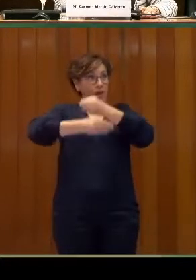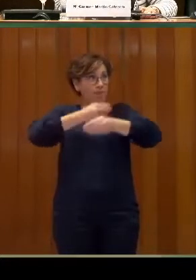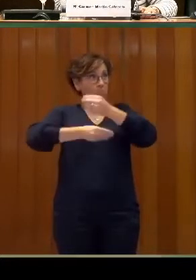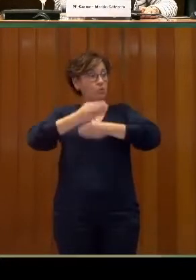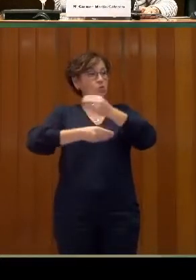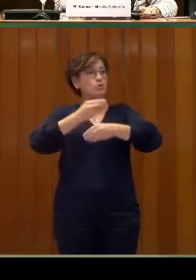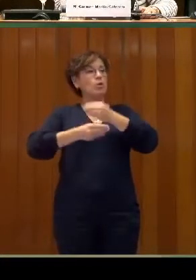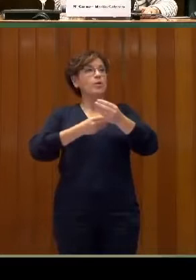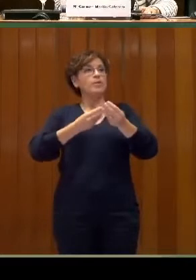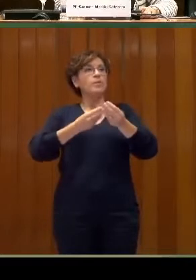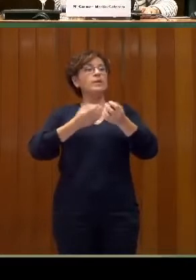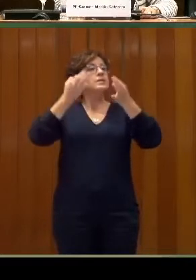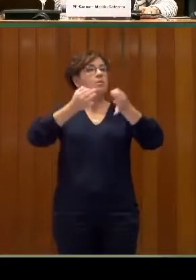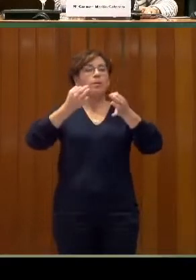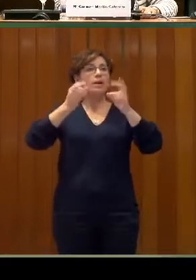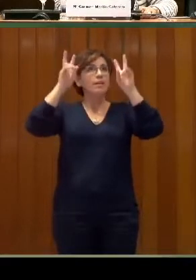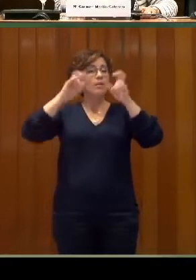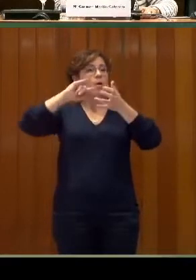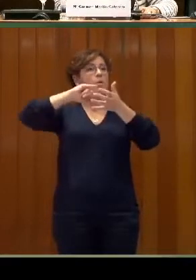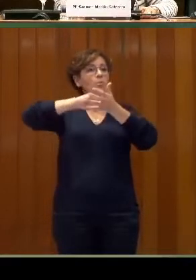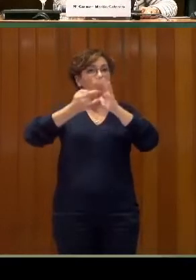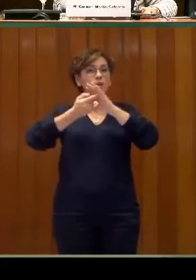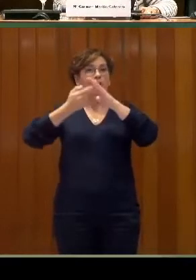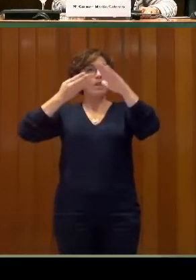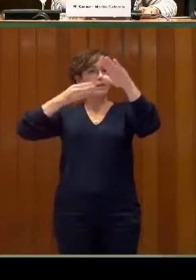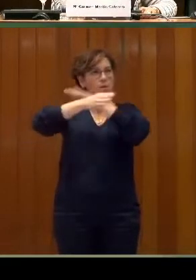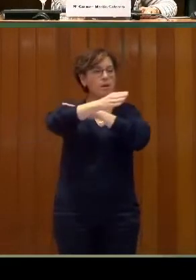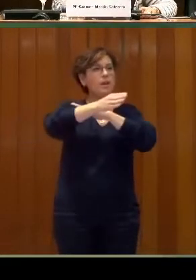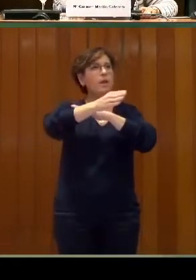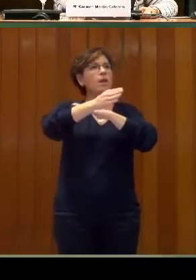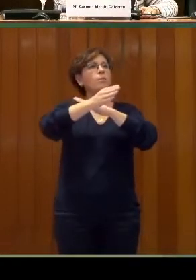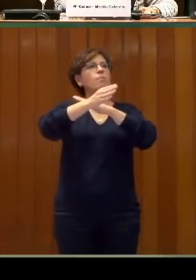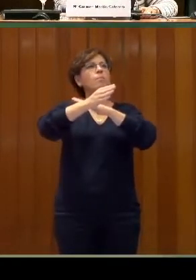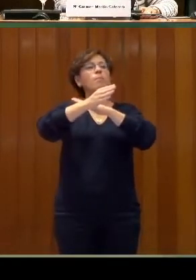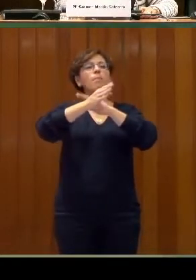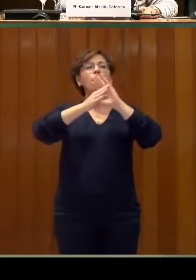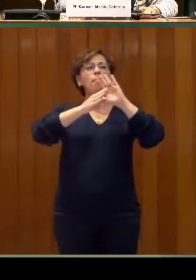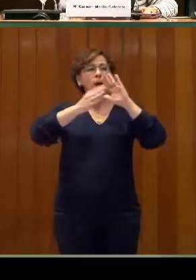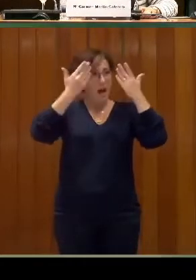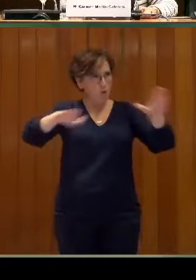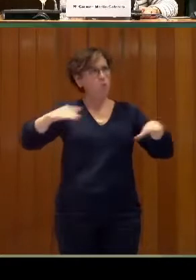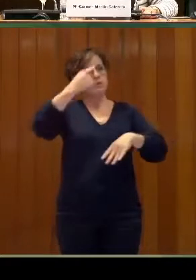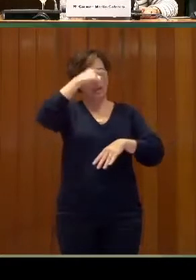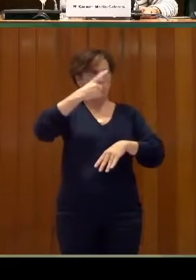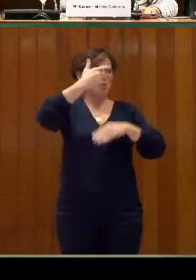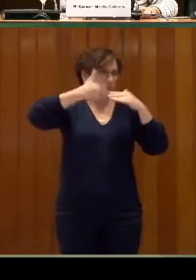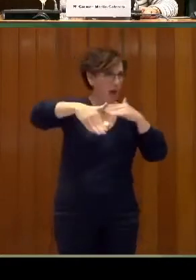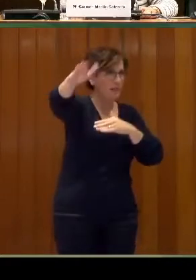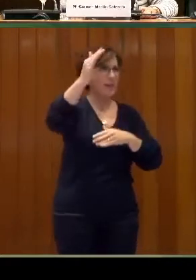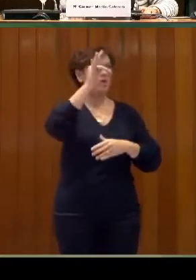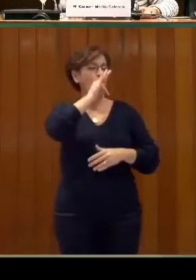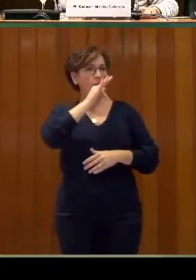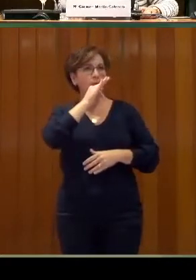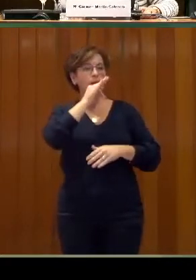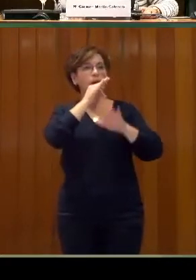abordando proyectos de accesibilidad, como os decía, muy conscientes de todo lo que nos queda por avanzar, pero con